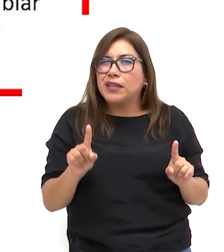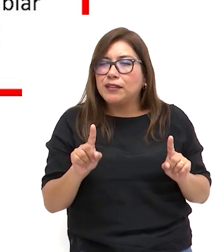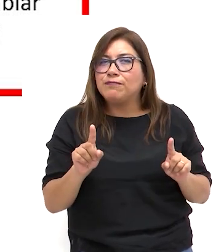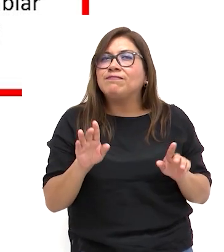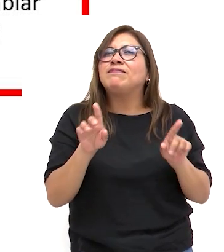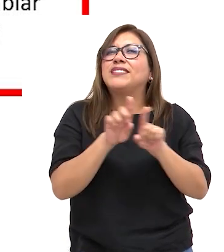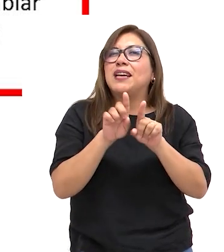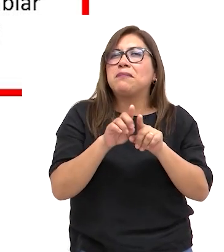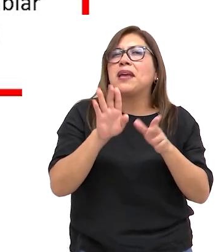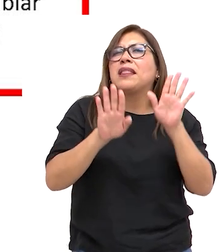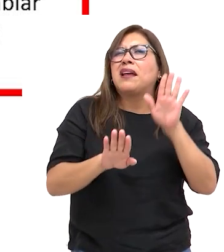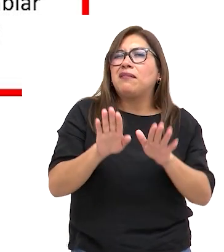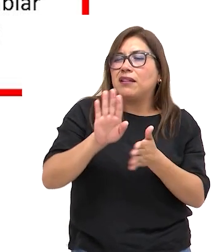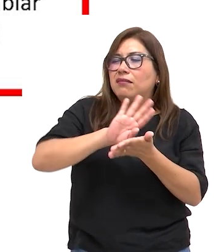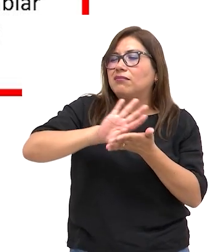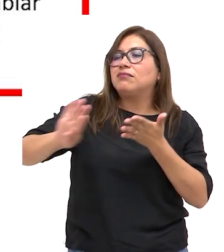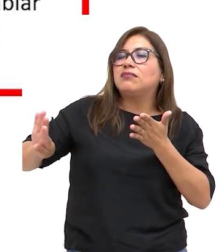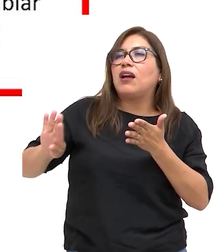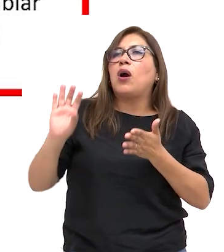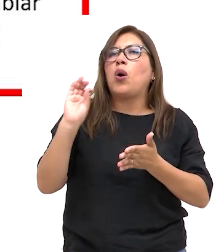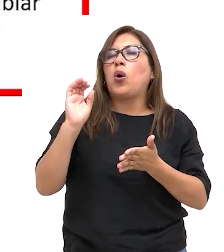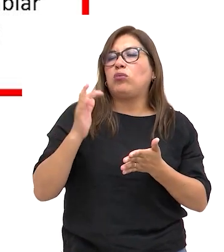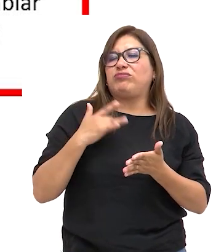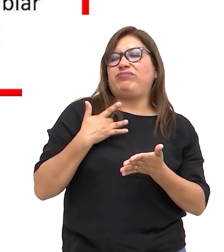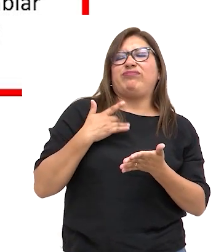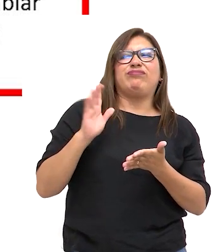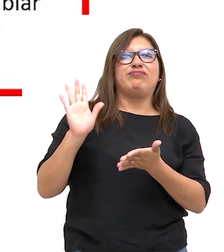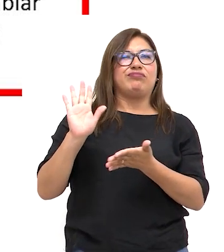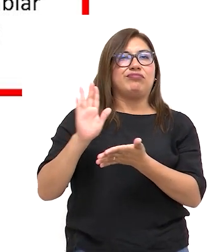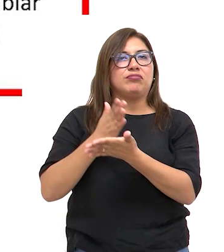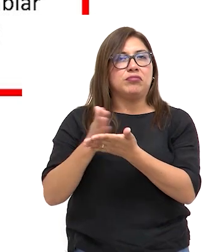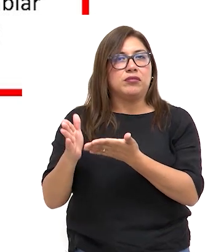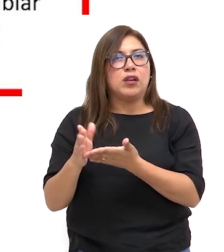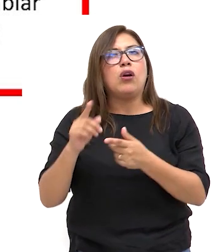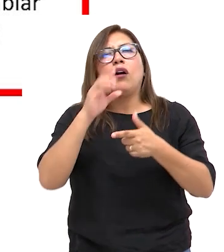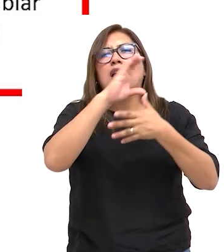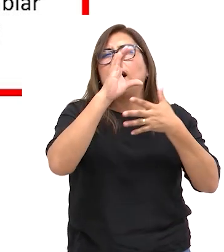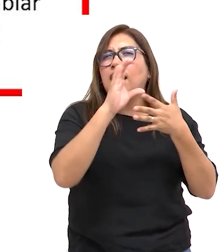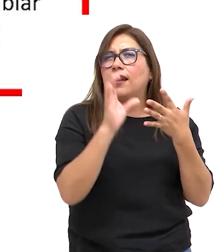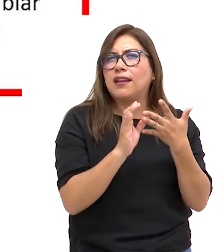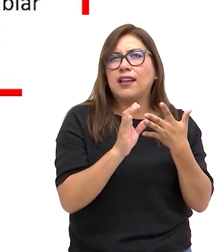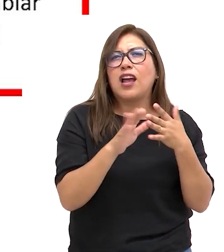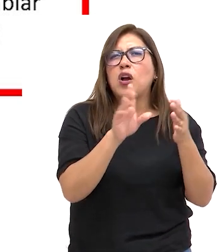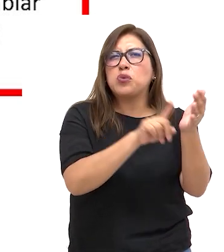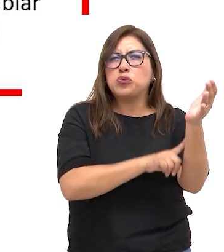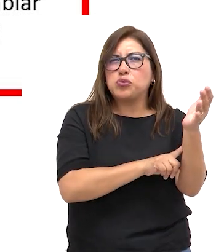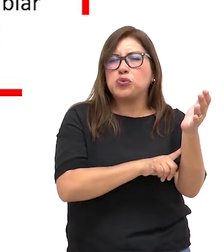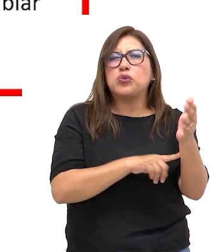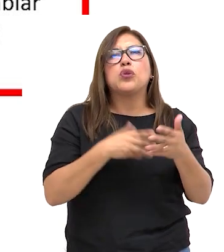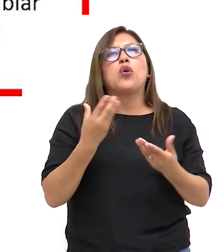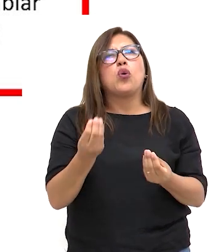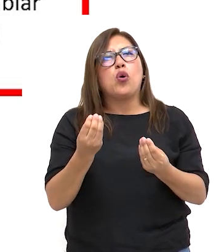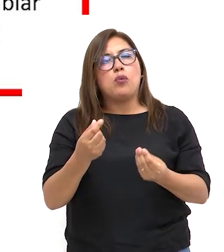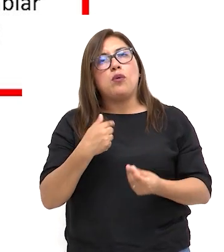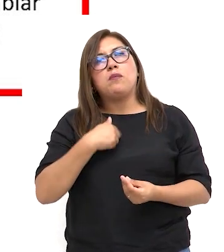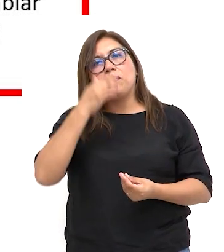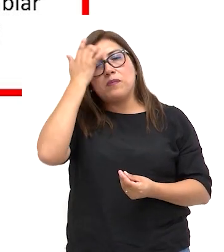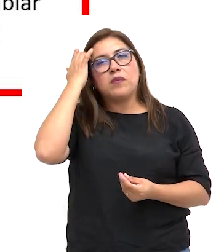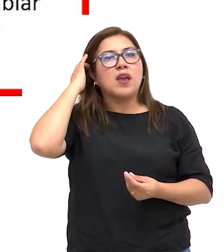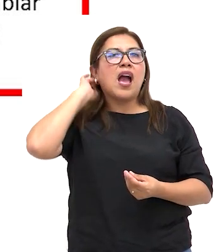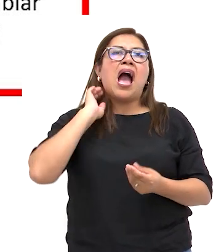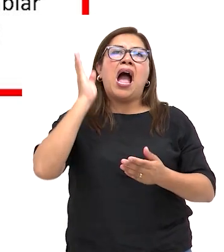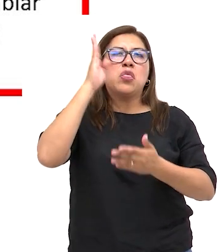embargo, también pueden ser excluyentes o segregadoras y tener características comunes con el modelo de la